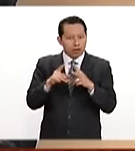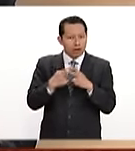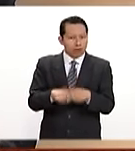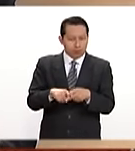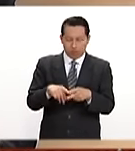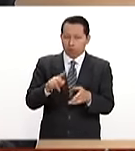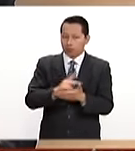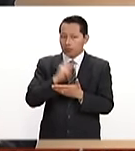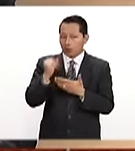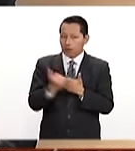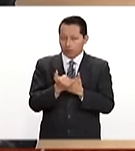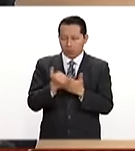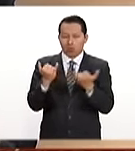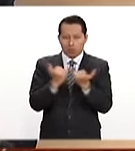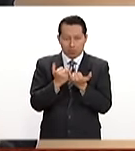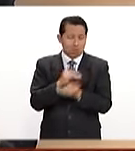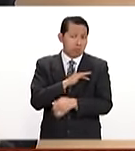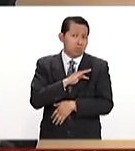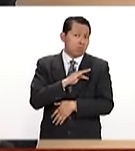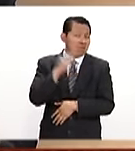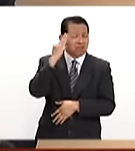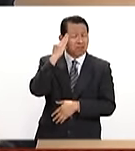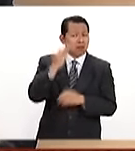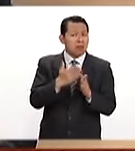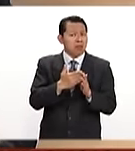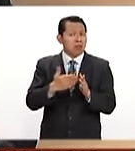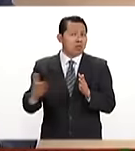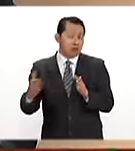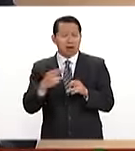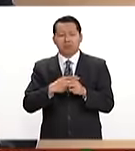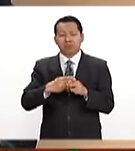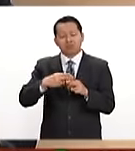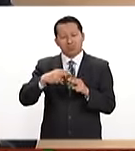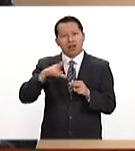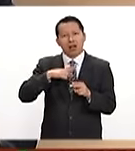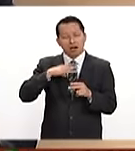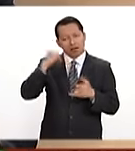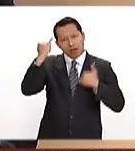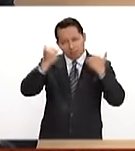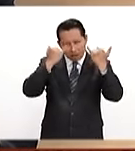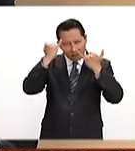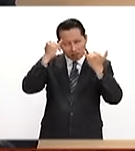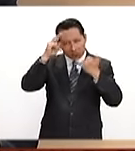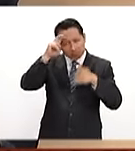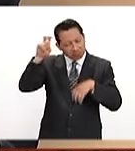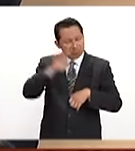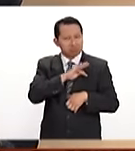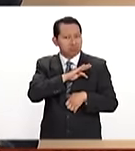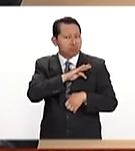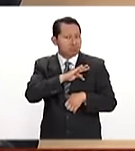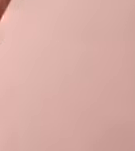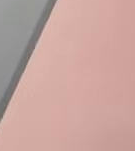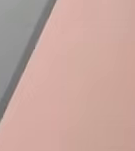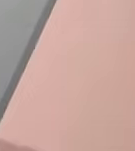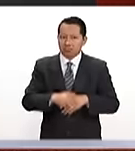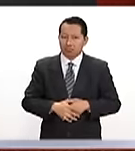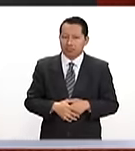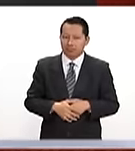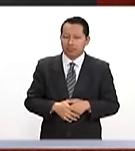proyecto. Este proyecto puede dar hasta donde la imaginación y el trabajo en conjunto alcancen.